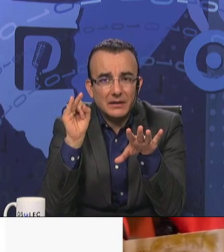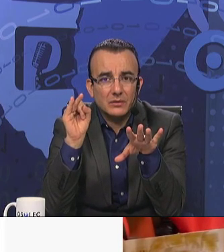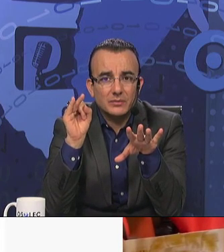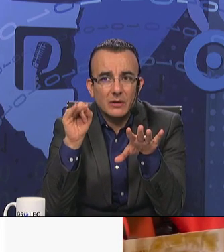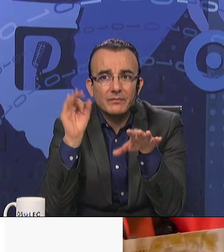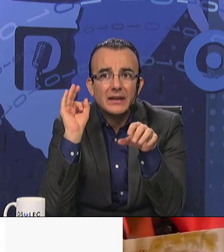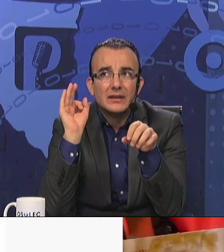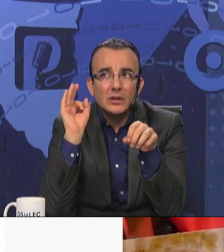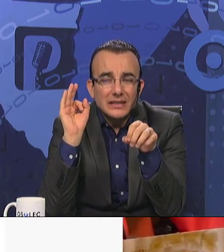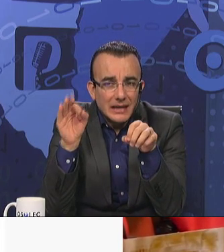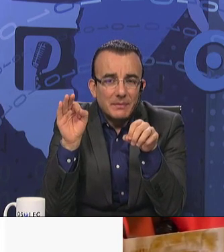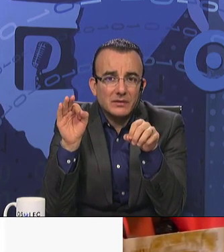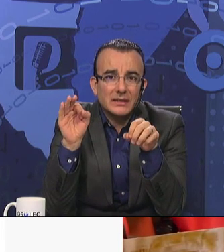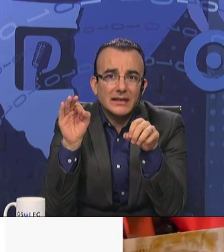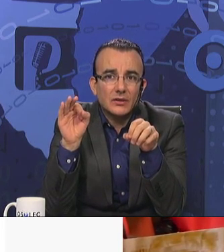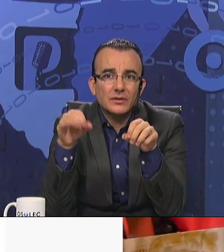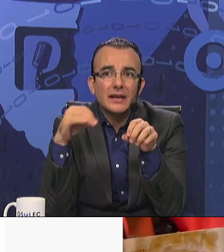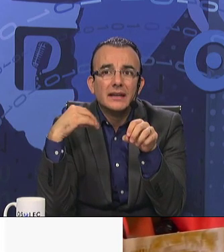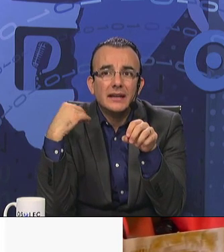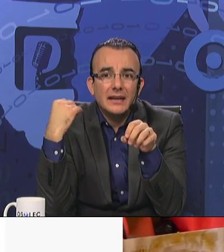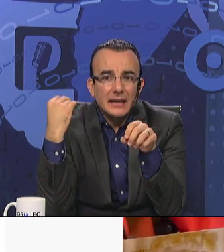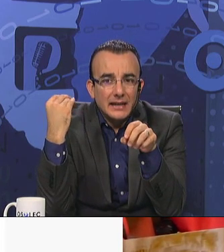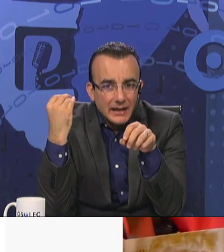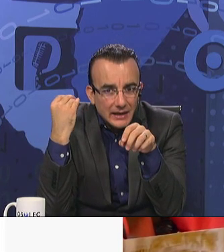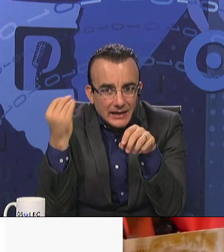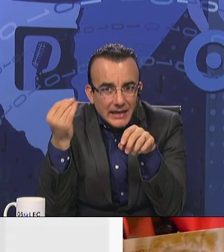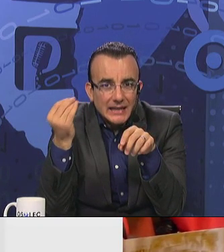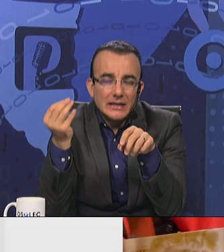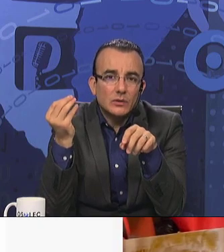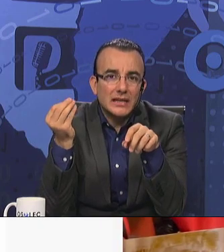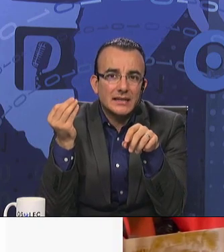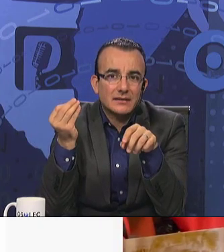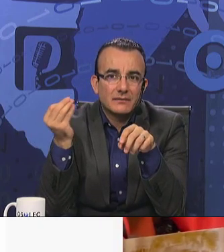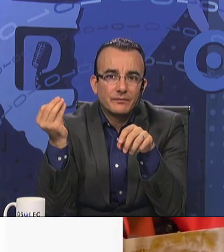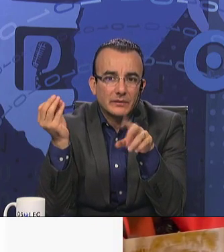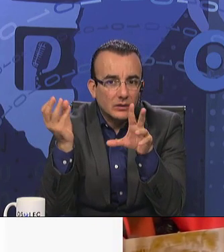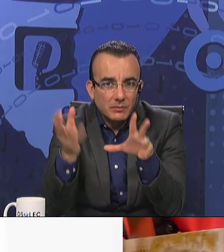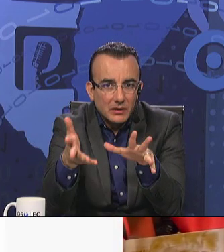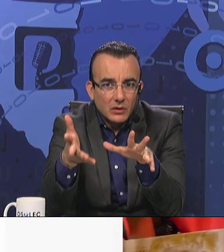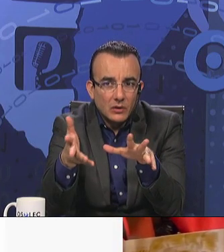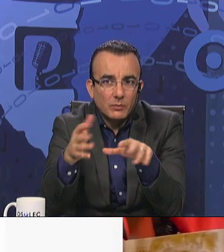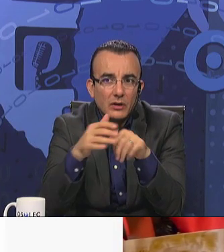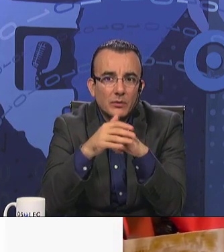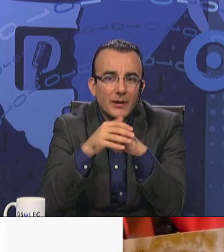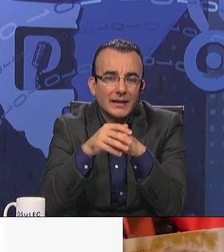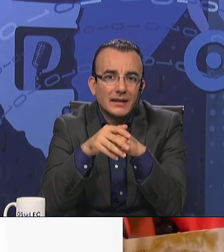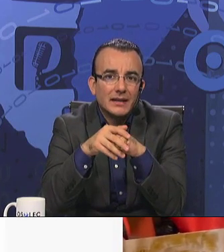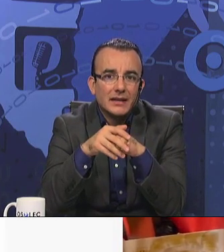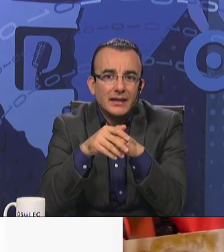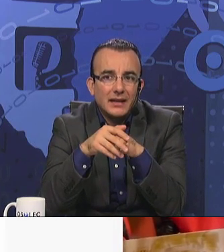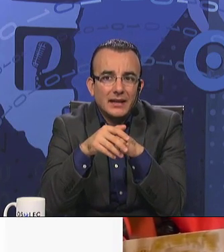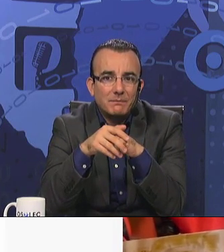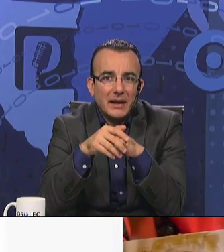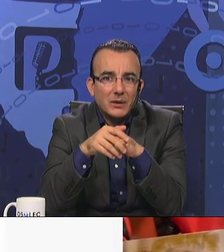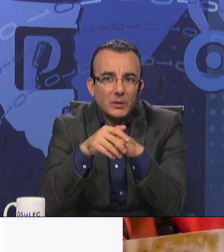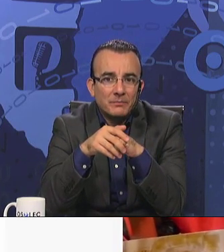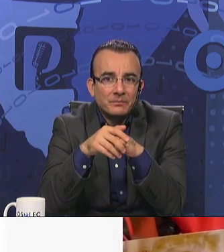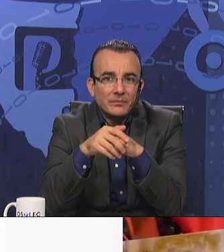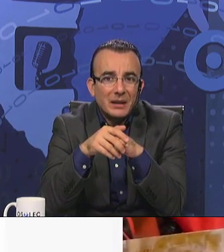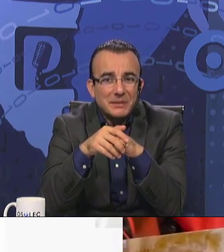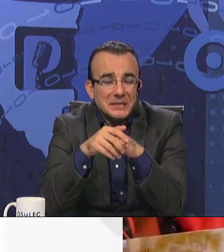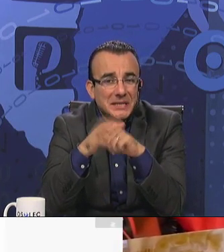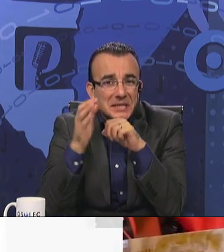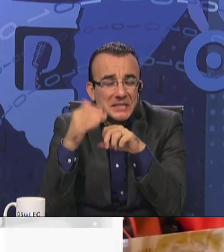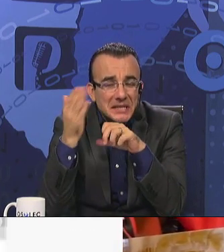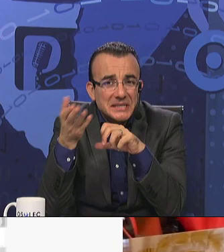no se tape la corrupción, no se tape los excesos ni las injusticias. Lo puedo probar. Pero